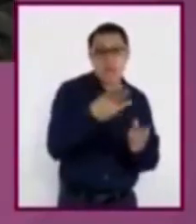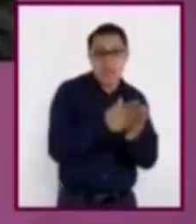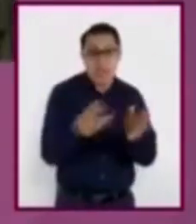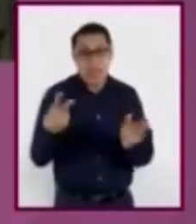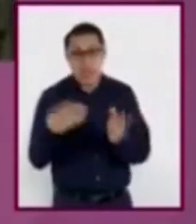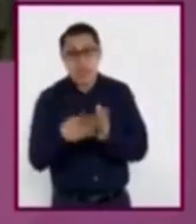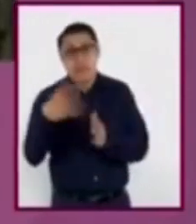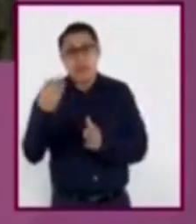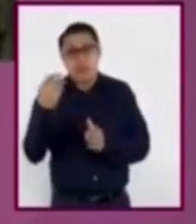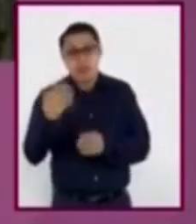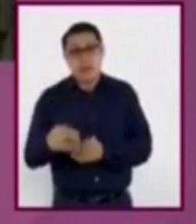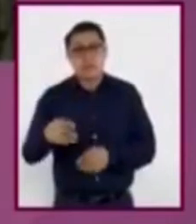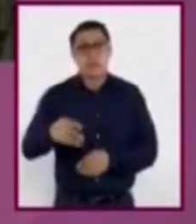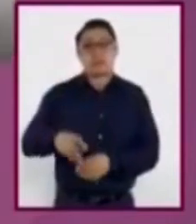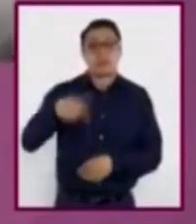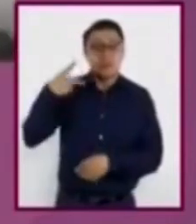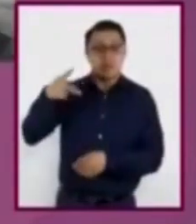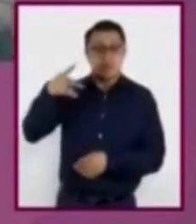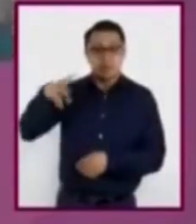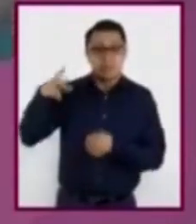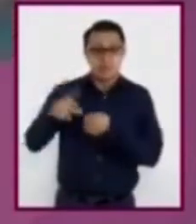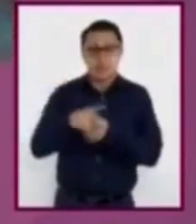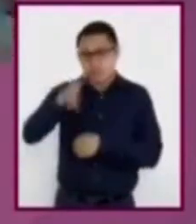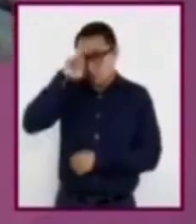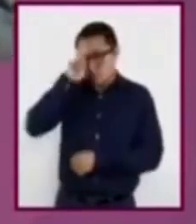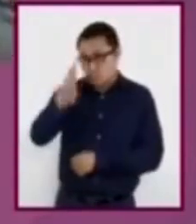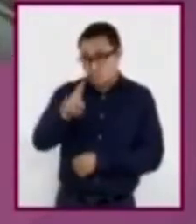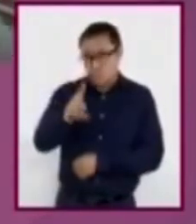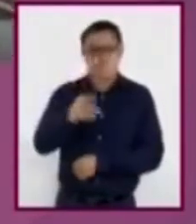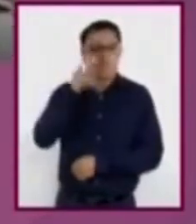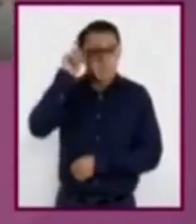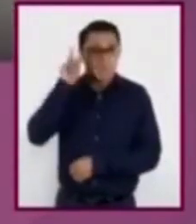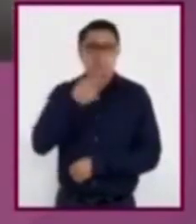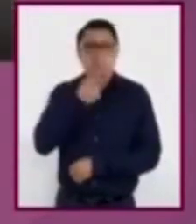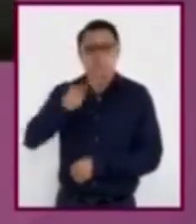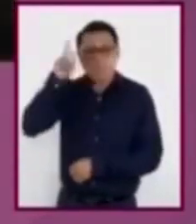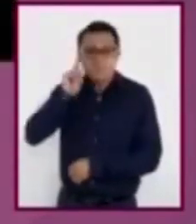talibanes prohibieron a las niñas el acceso a la educación.